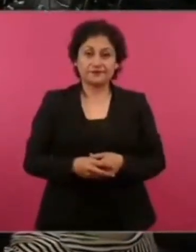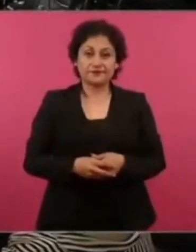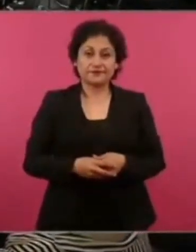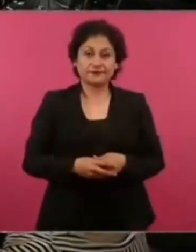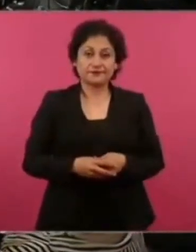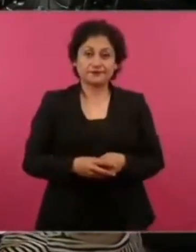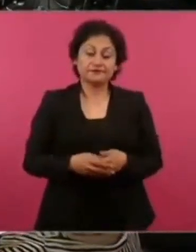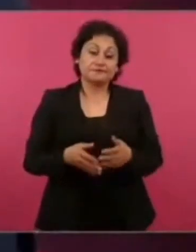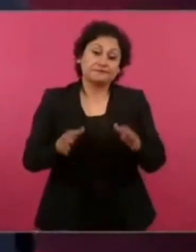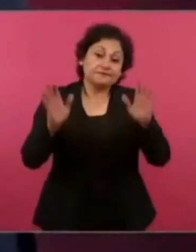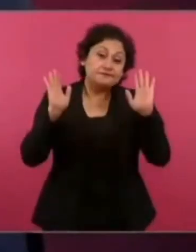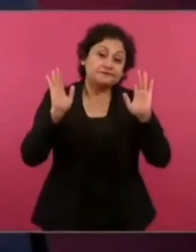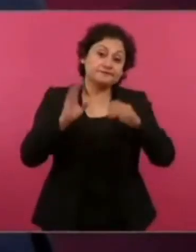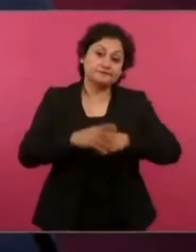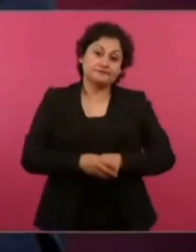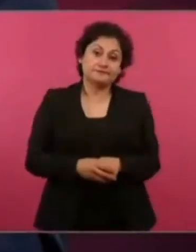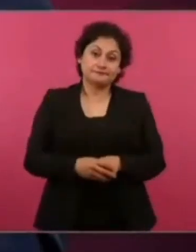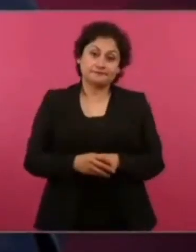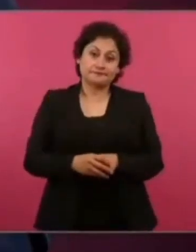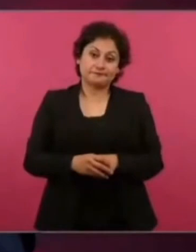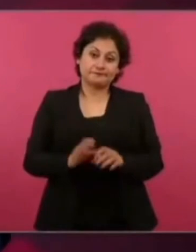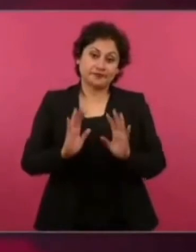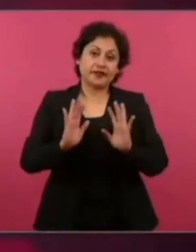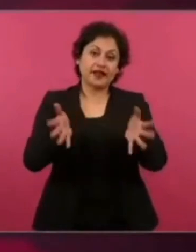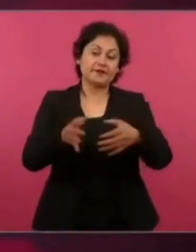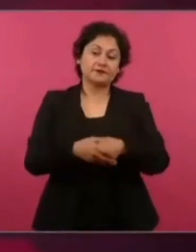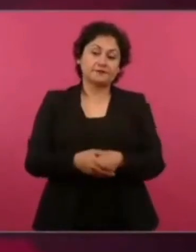pero bueno, ya, adelante.